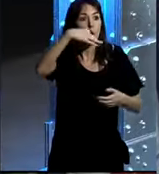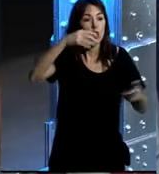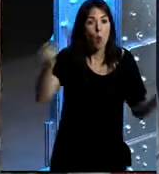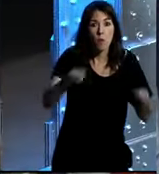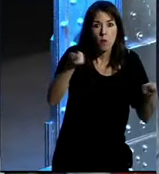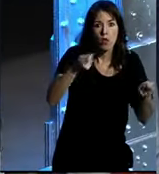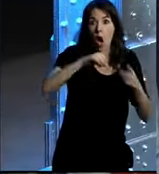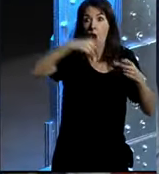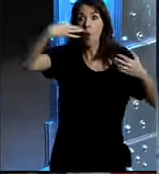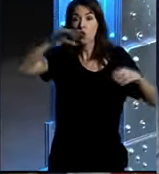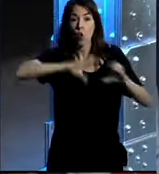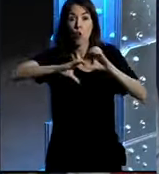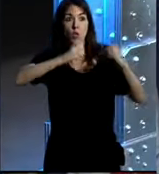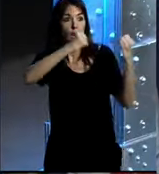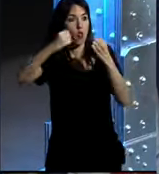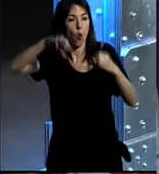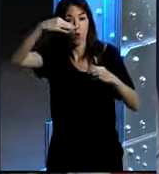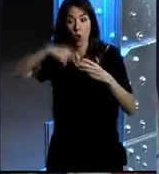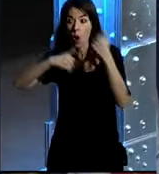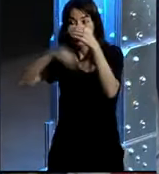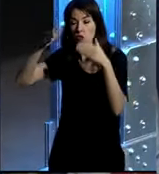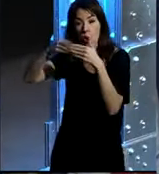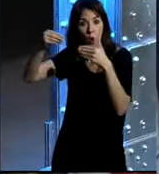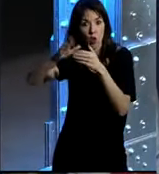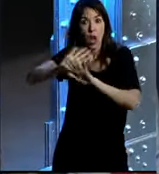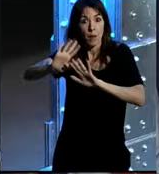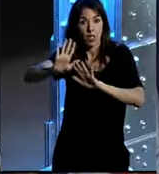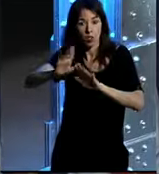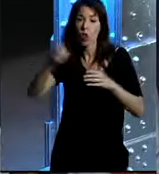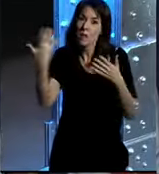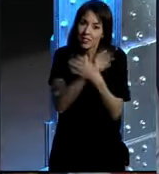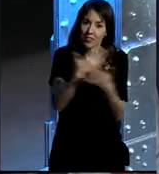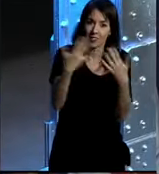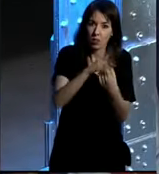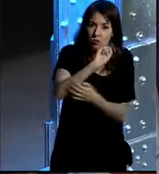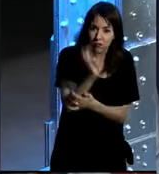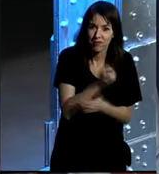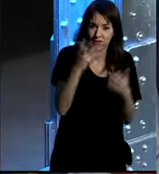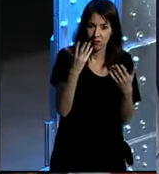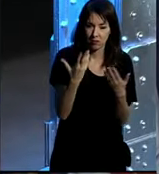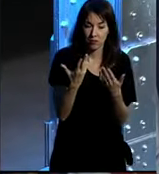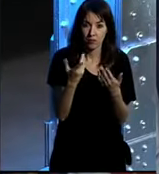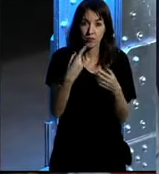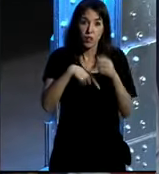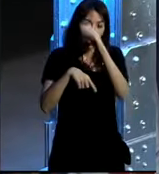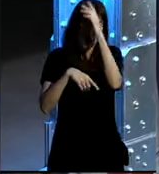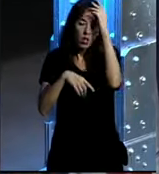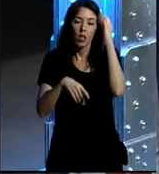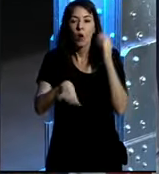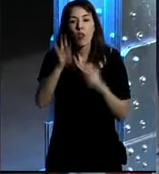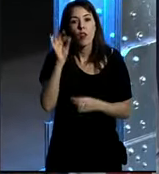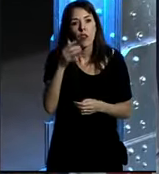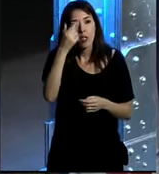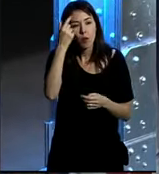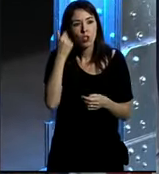solo comunicación institucional solo atención al cliente o solo feedback interno por lo cual nosotros lo que decidimos es analizando un